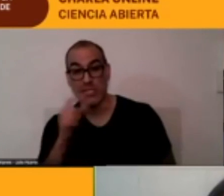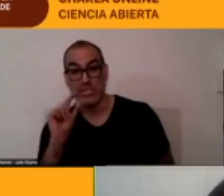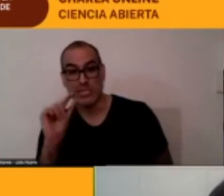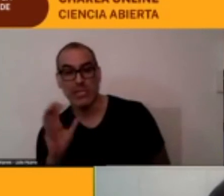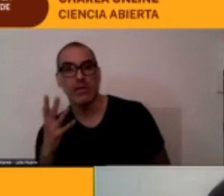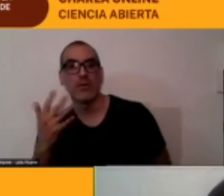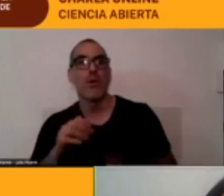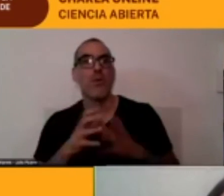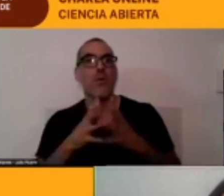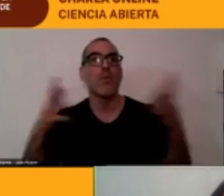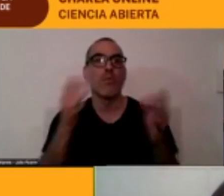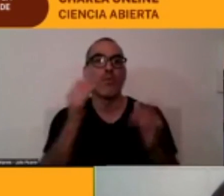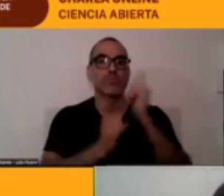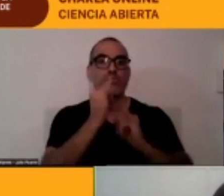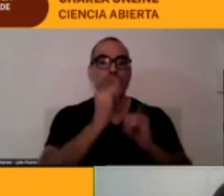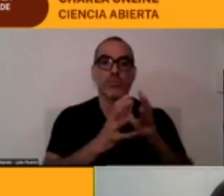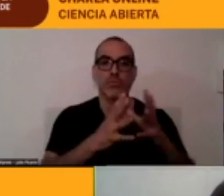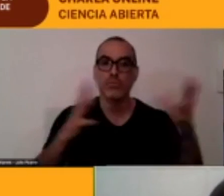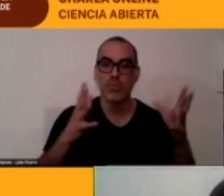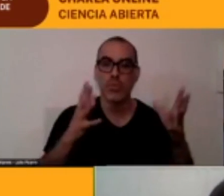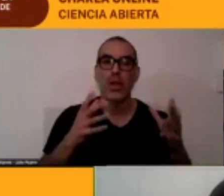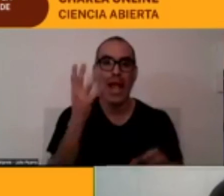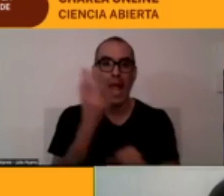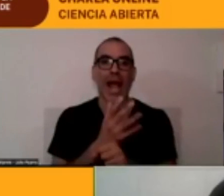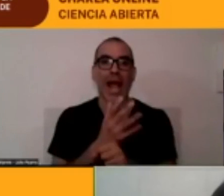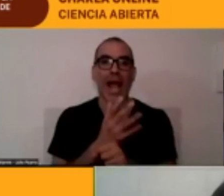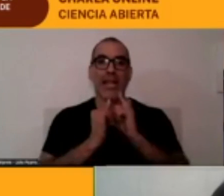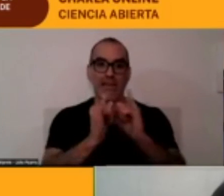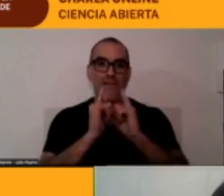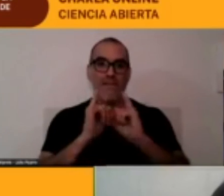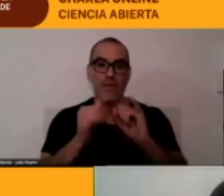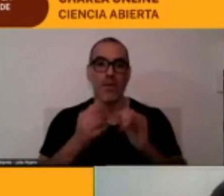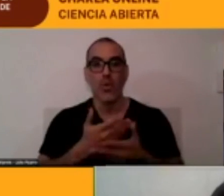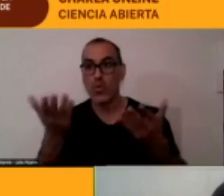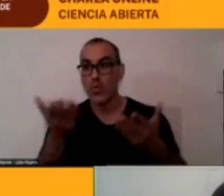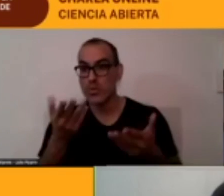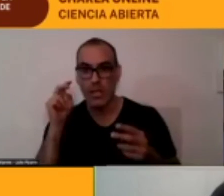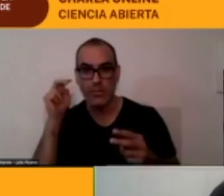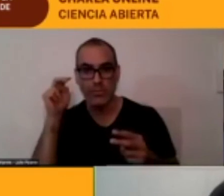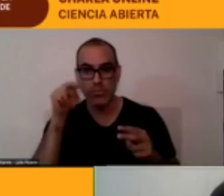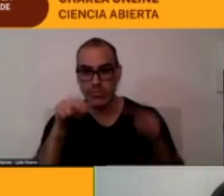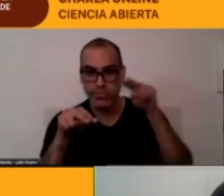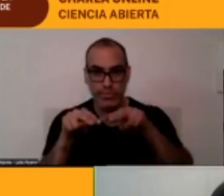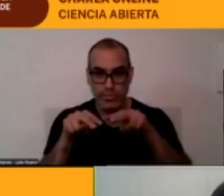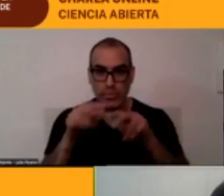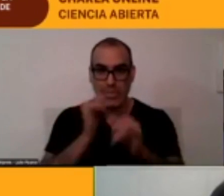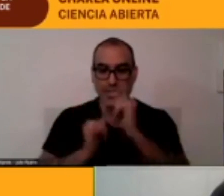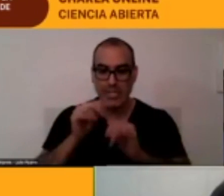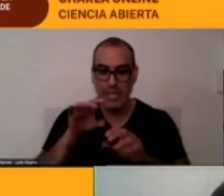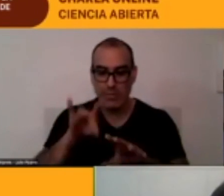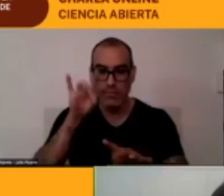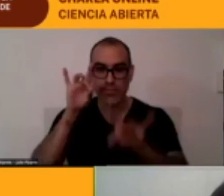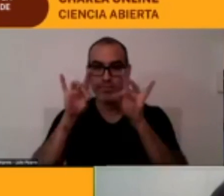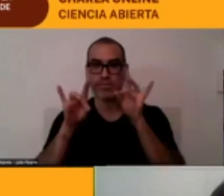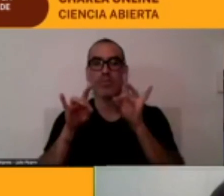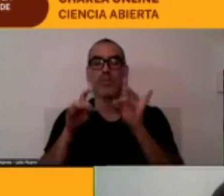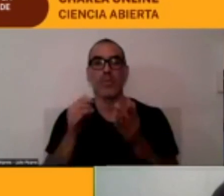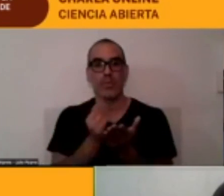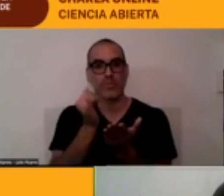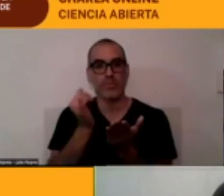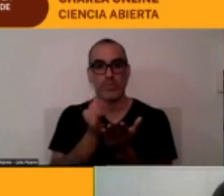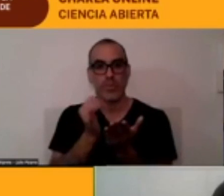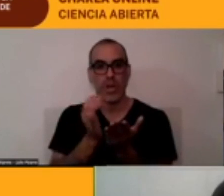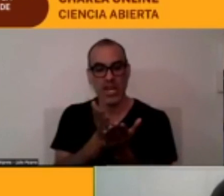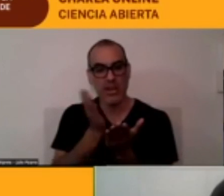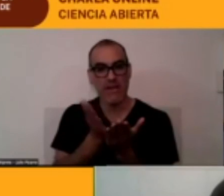en internet que los invito a todos y a todos los interesados a seguir aprendiendo de ellos que hay muchas personas